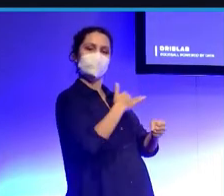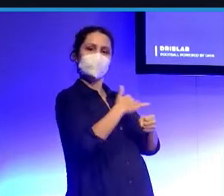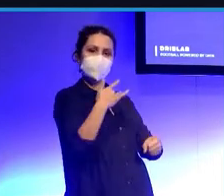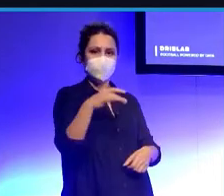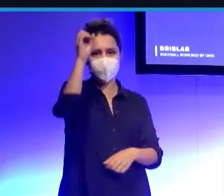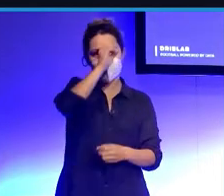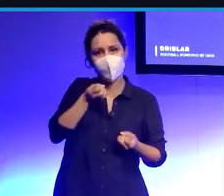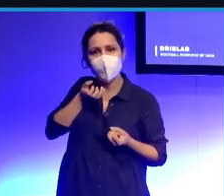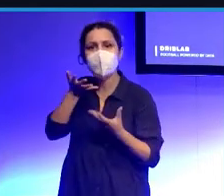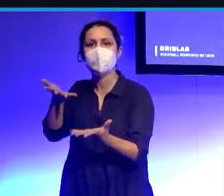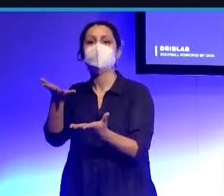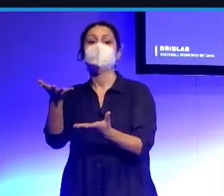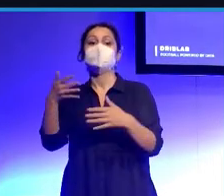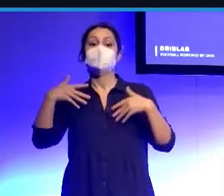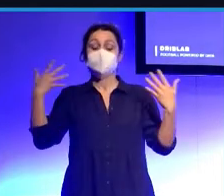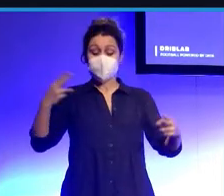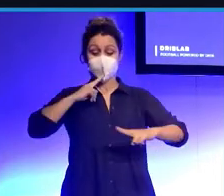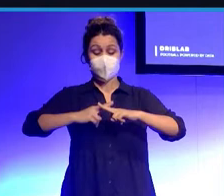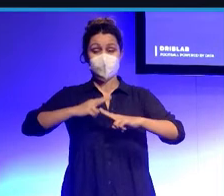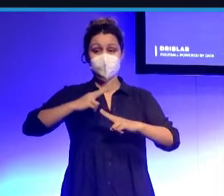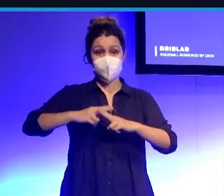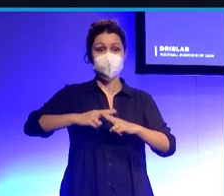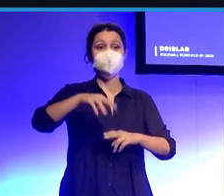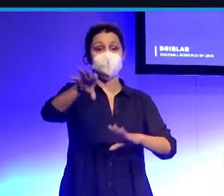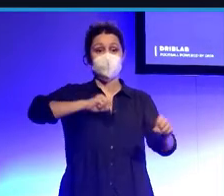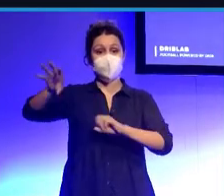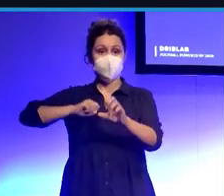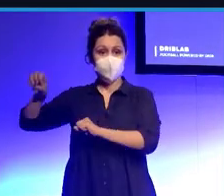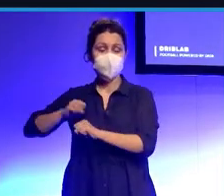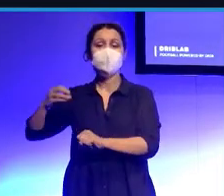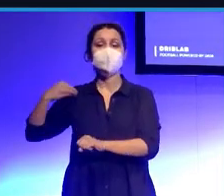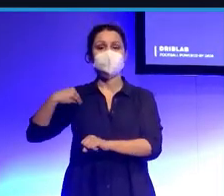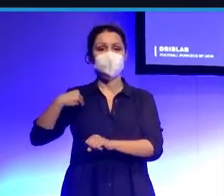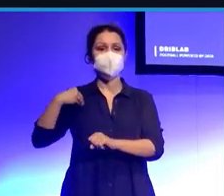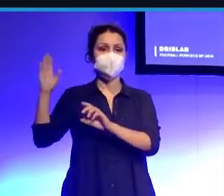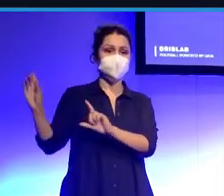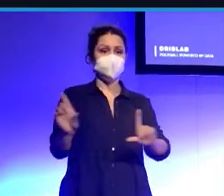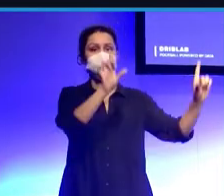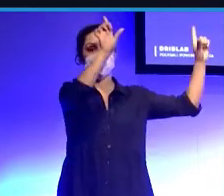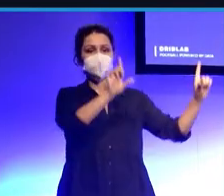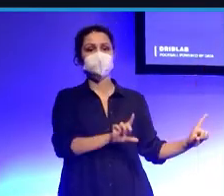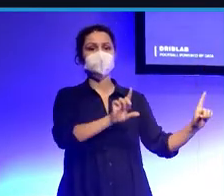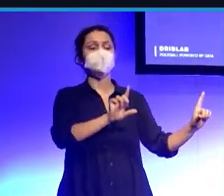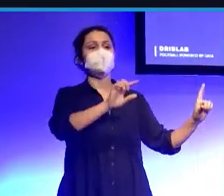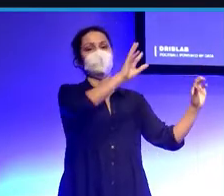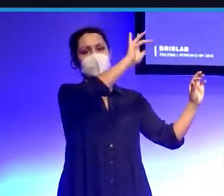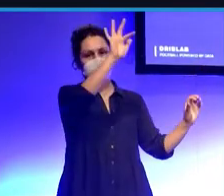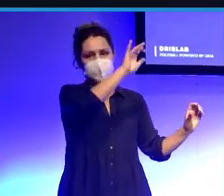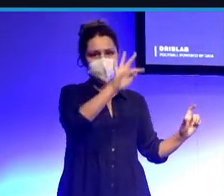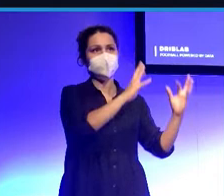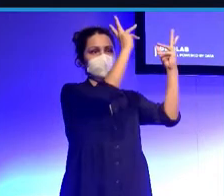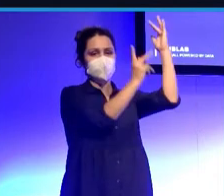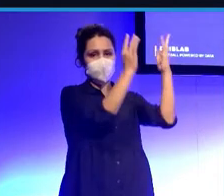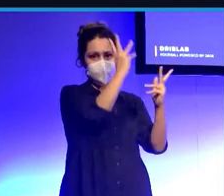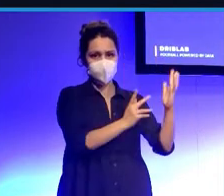cabo? Pues DripLab compra un montón de datos, un montón de partidos de fútbol que nos vienen ahí, como veis, arriba a la izquierda, nos vienen un montón de números, un montón de letras, un montón de